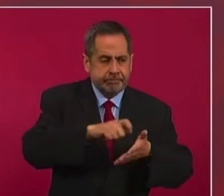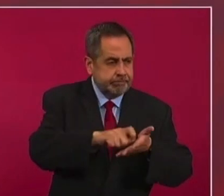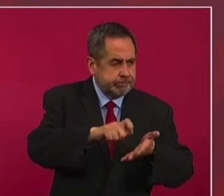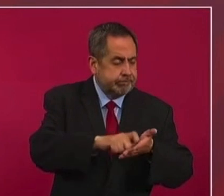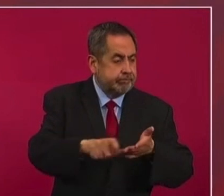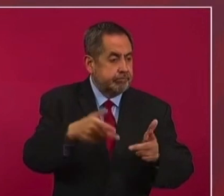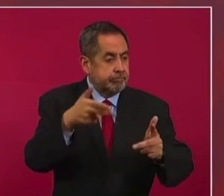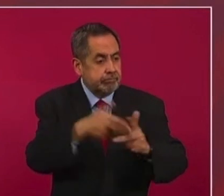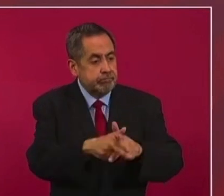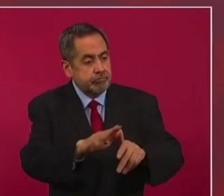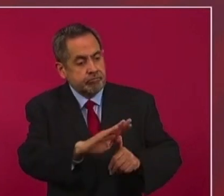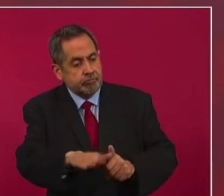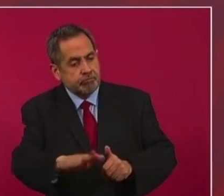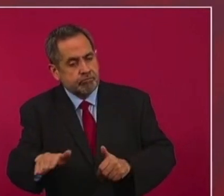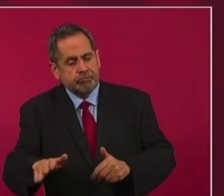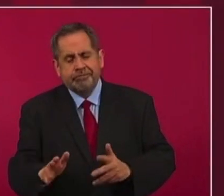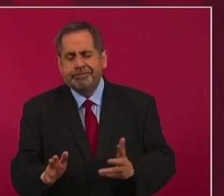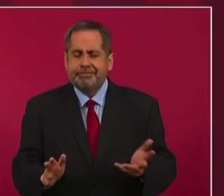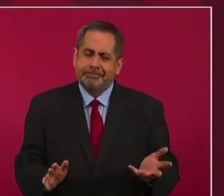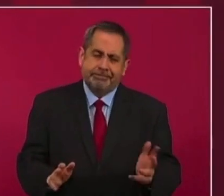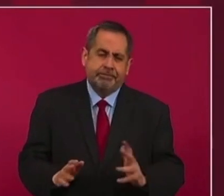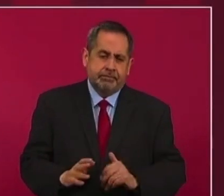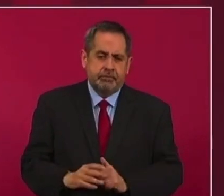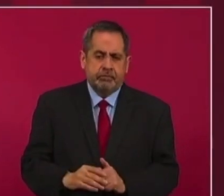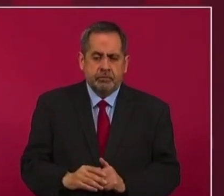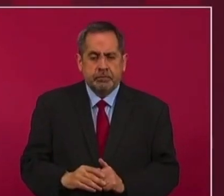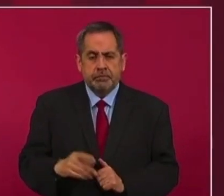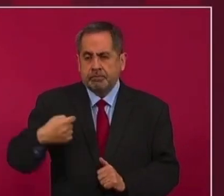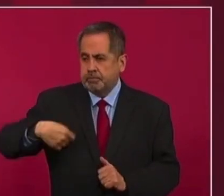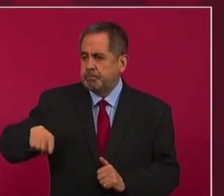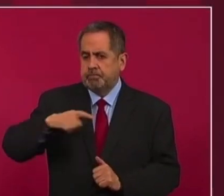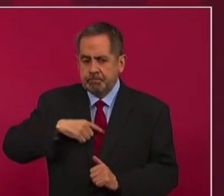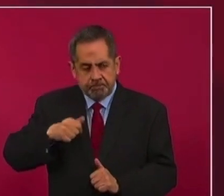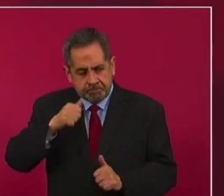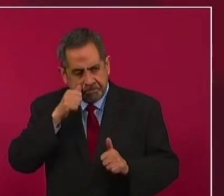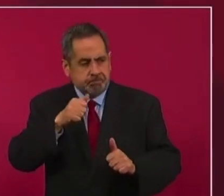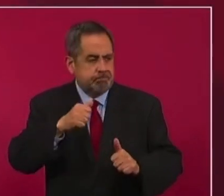además estamos atendiendo.